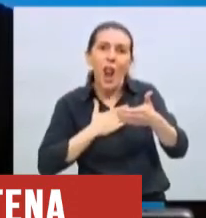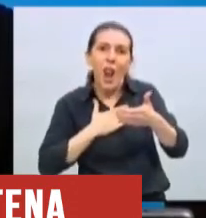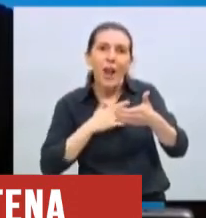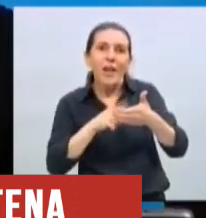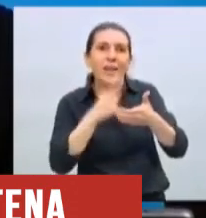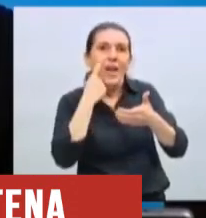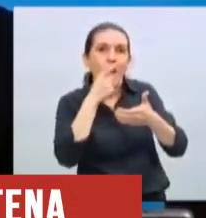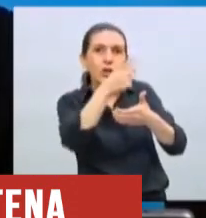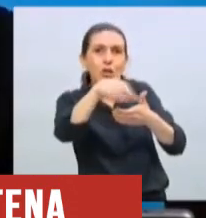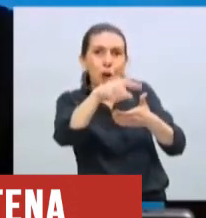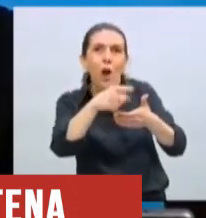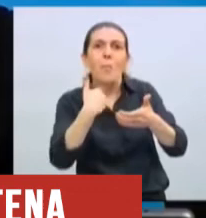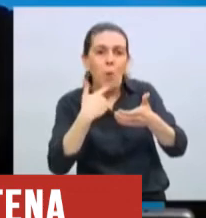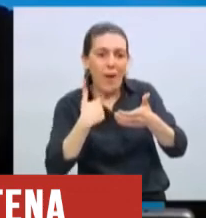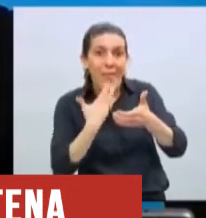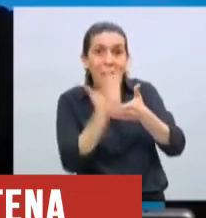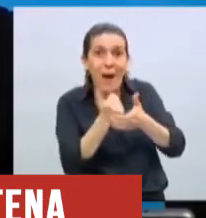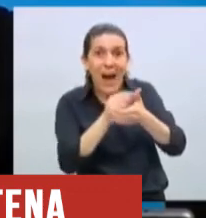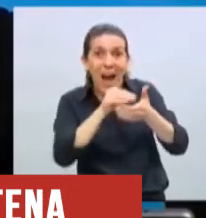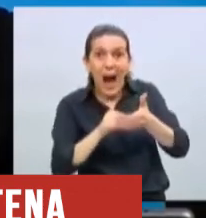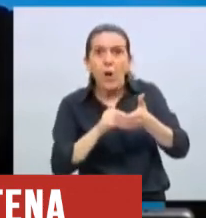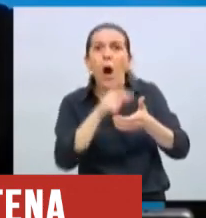seguimiento de la persona en lo que es su calidad sanitaria.